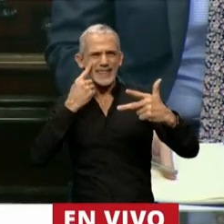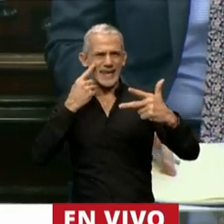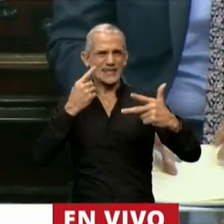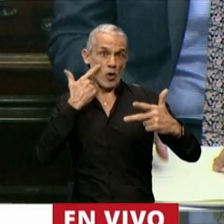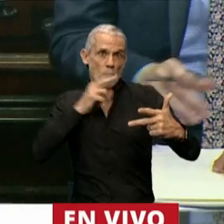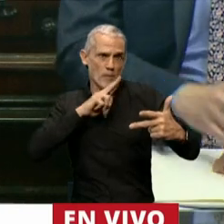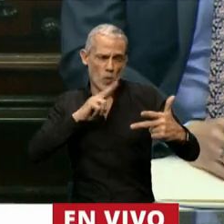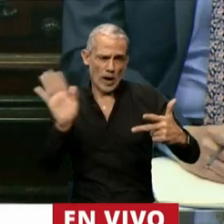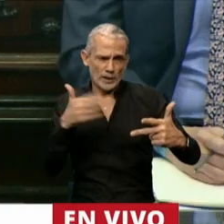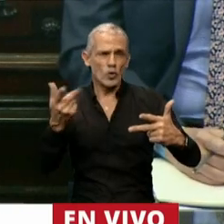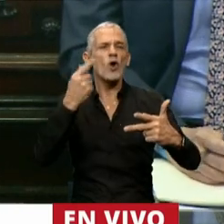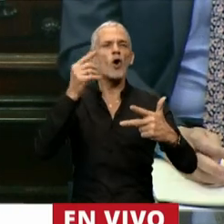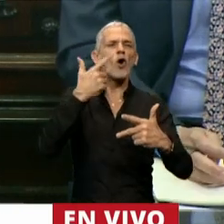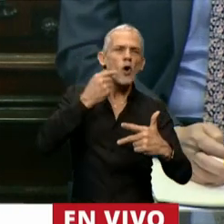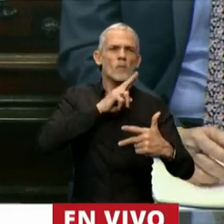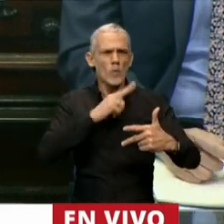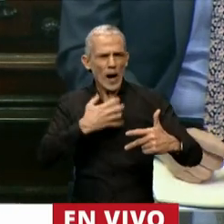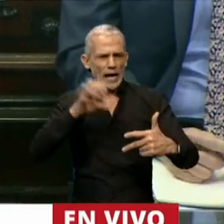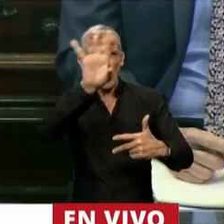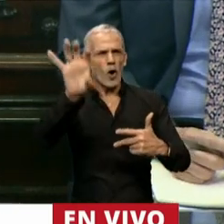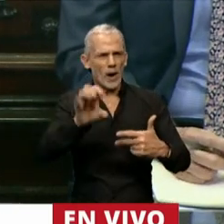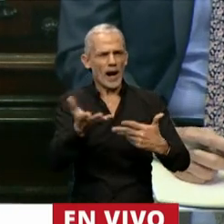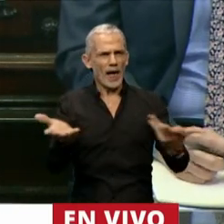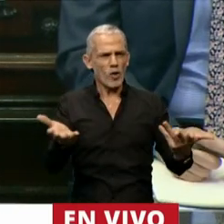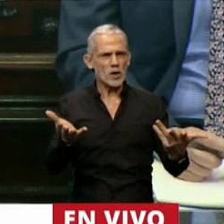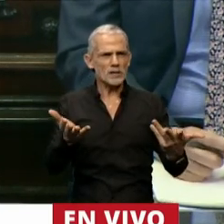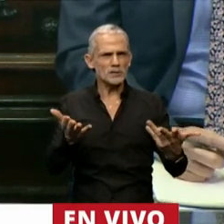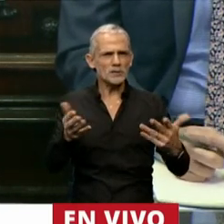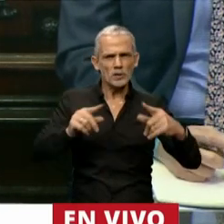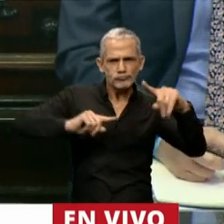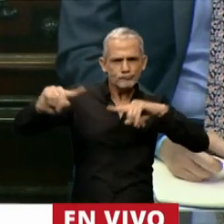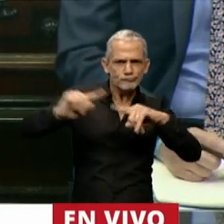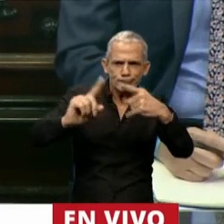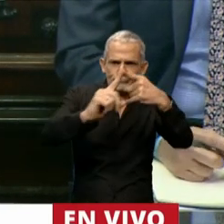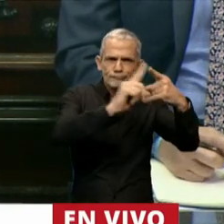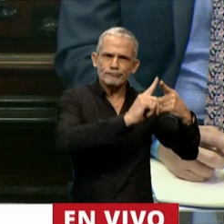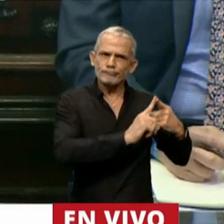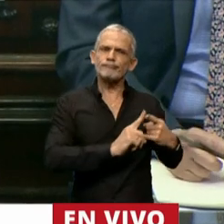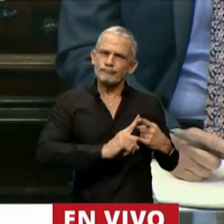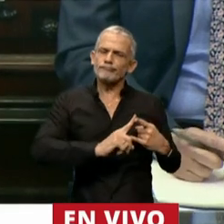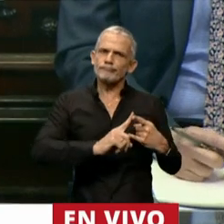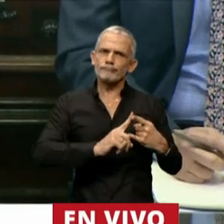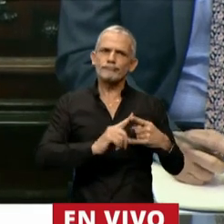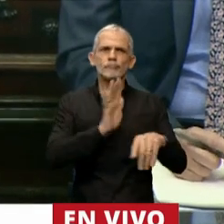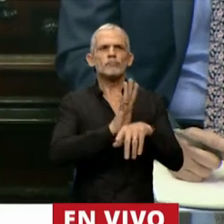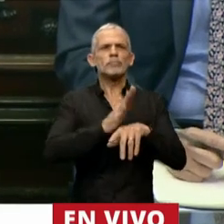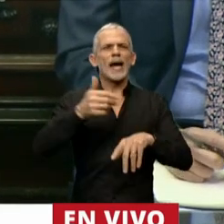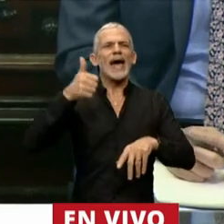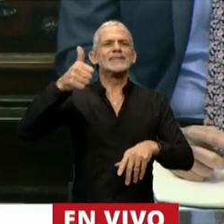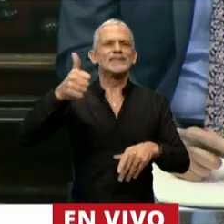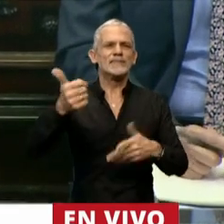con las intendentas, con los gobernadores, con las gobernadoras, ha sido parte del éxito para